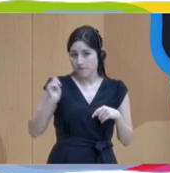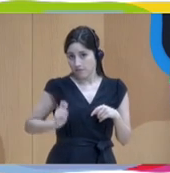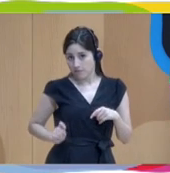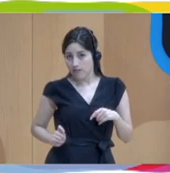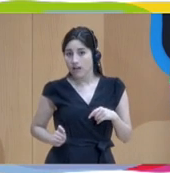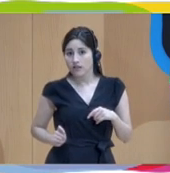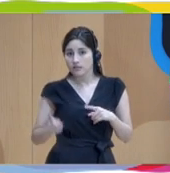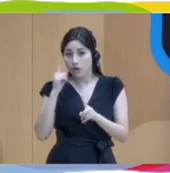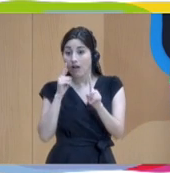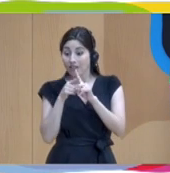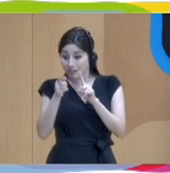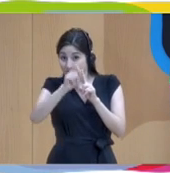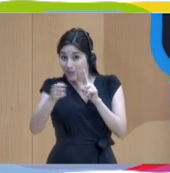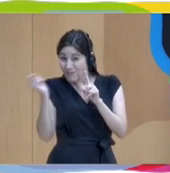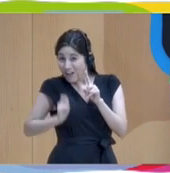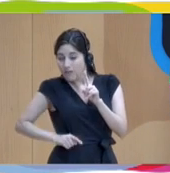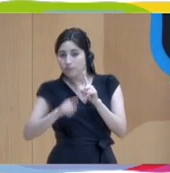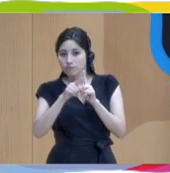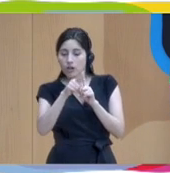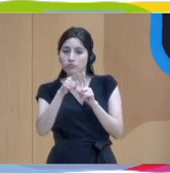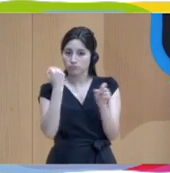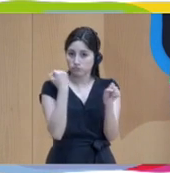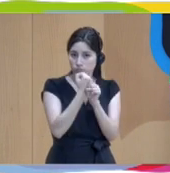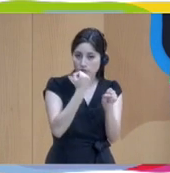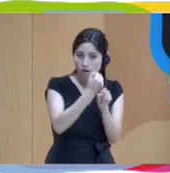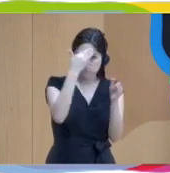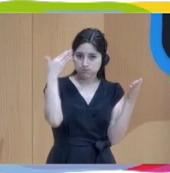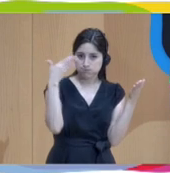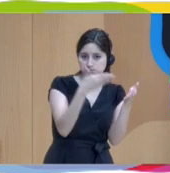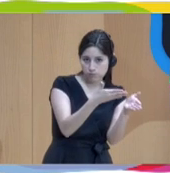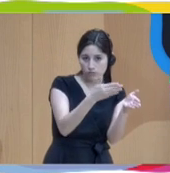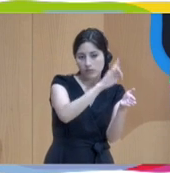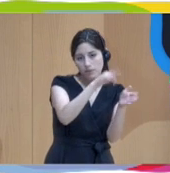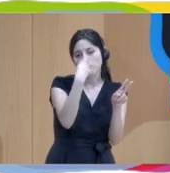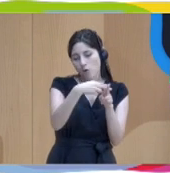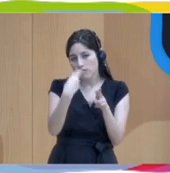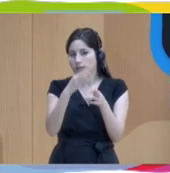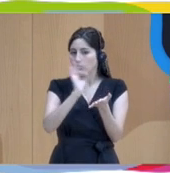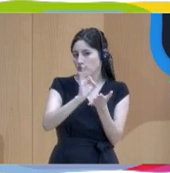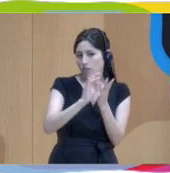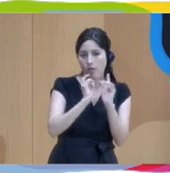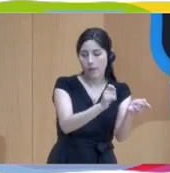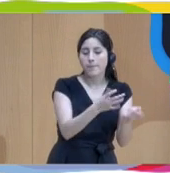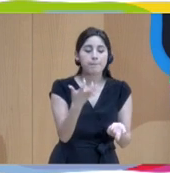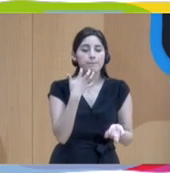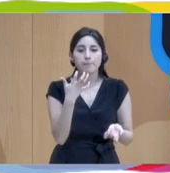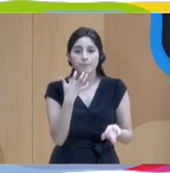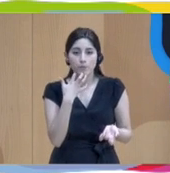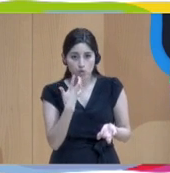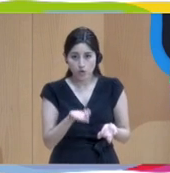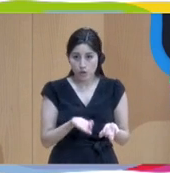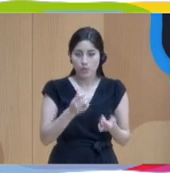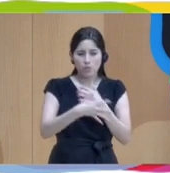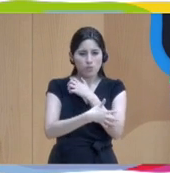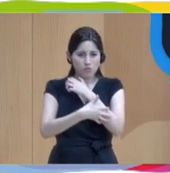integración en las diferentes políticas y servicios ofrecidos, por ejemplo, los relativos a la grave marginalidad y